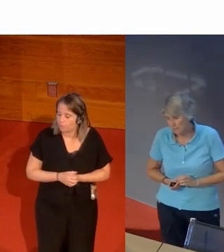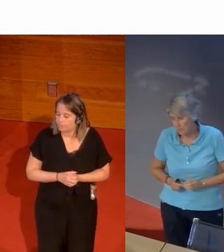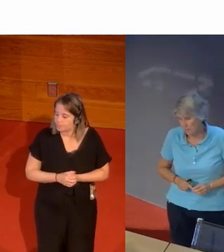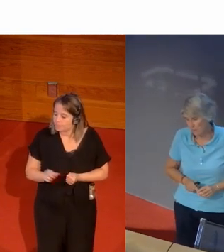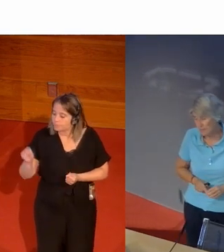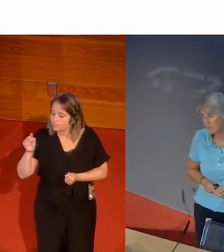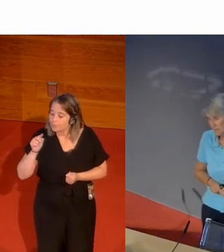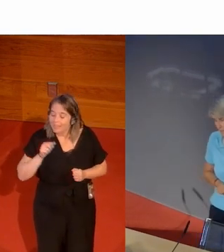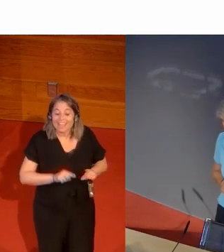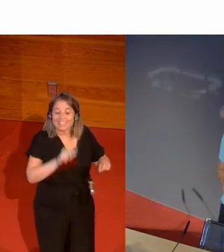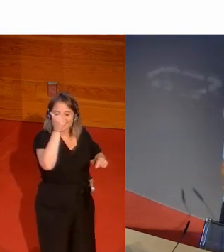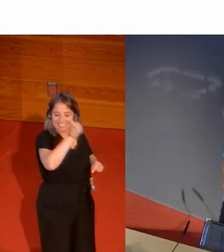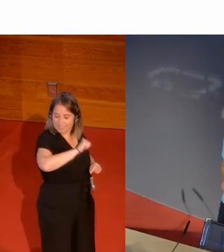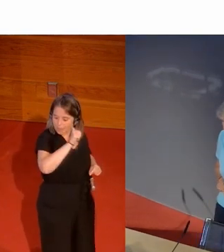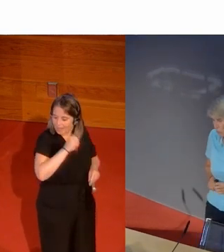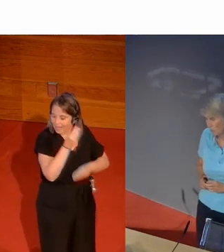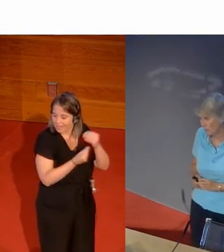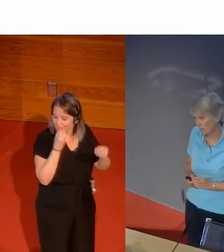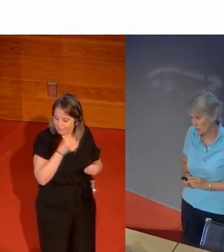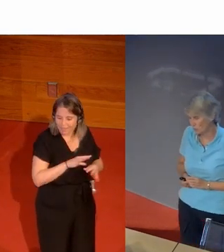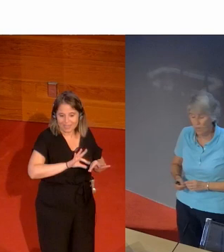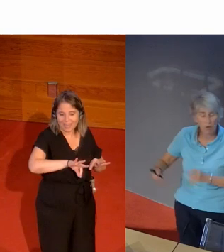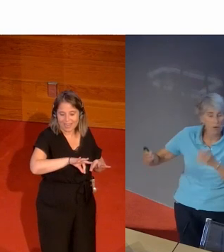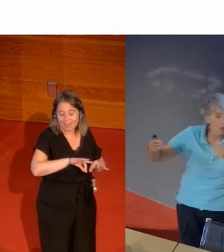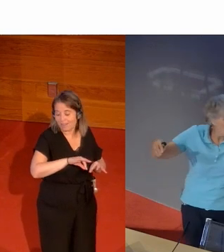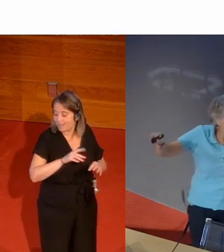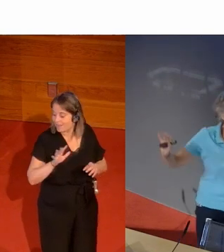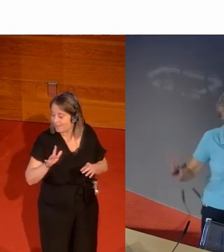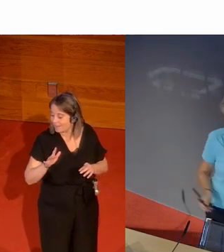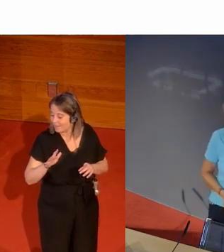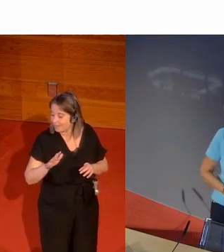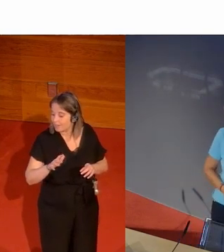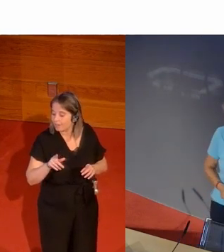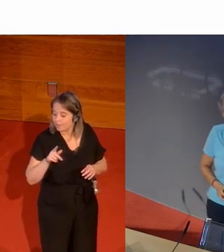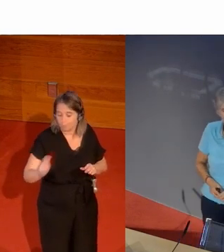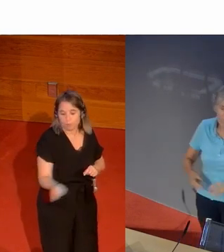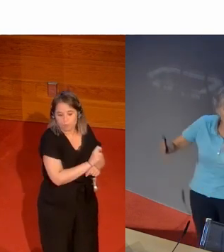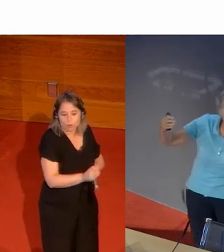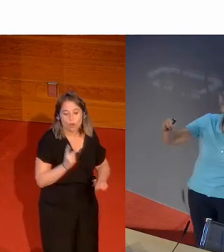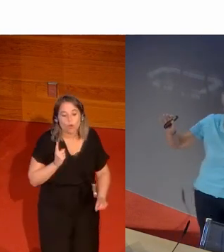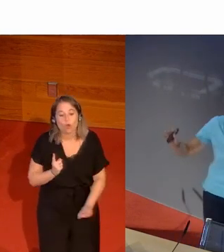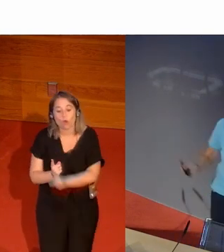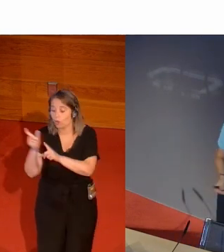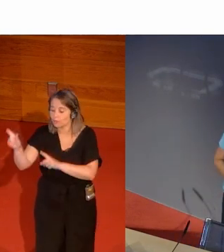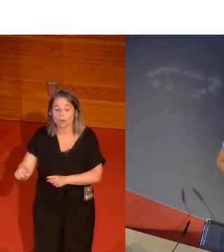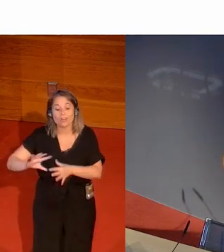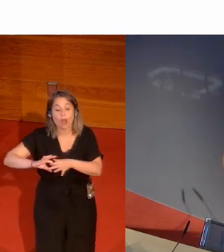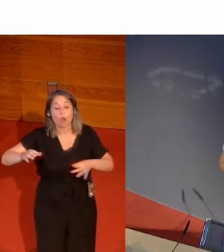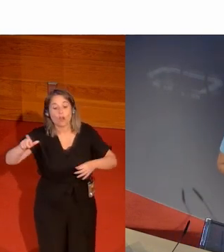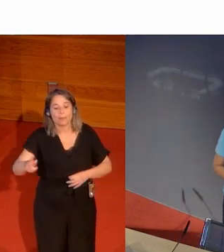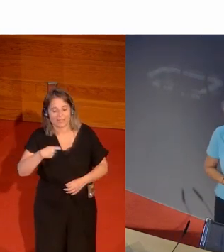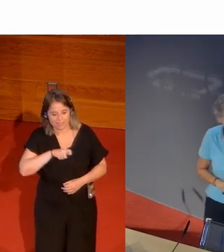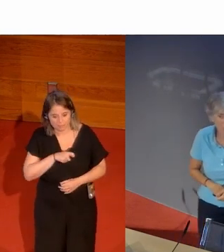a este chaval se le da bien todo el punto de Pedri contra una Olímpica Española esa Olímpica Española